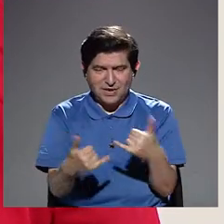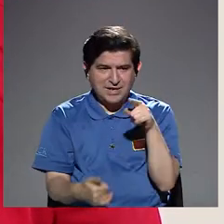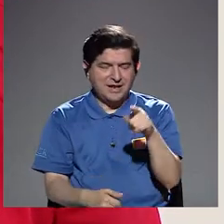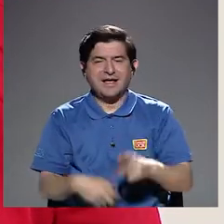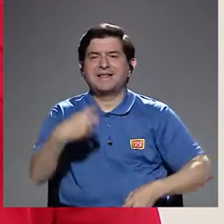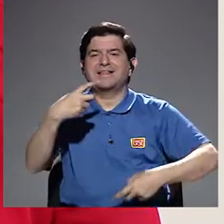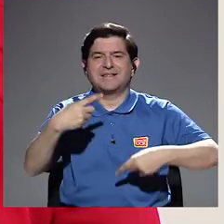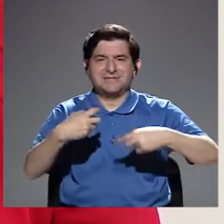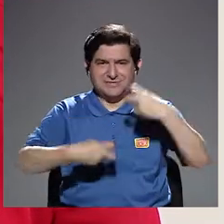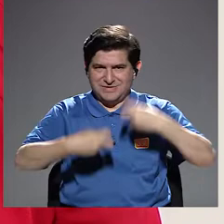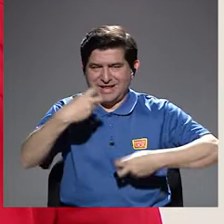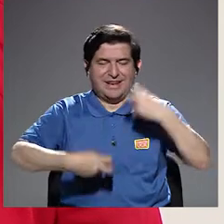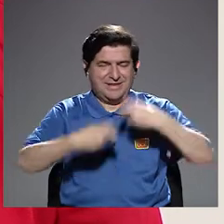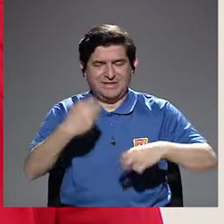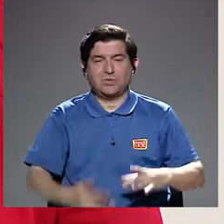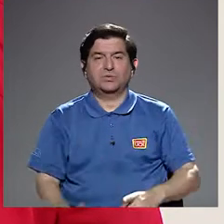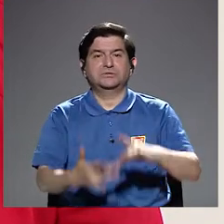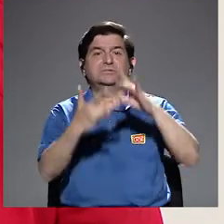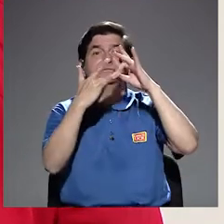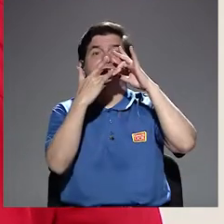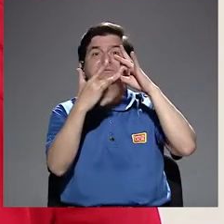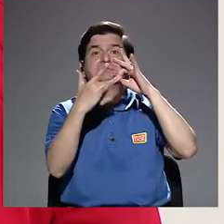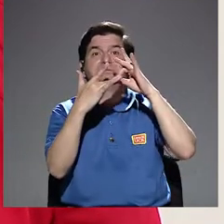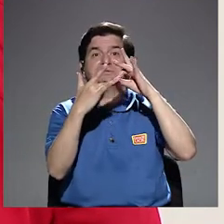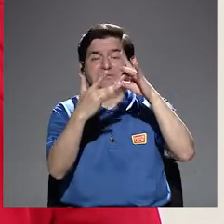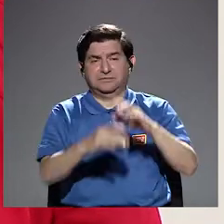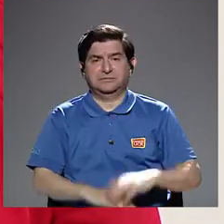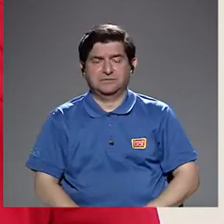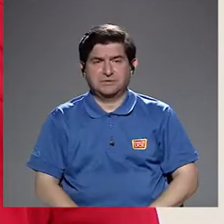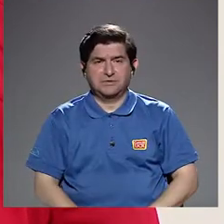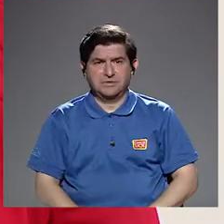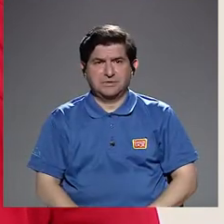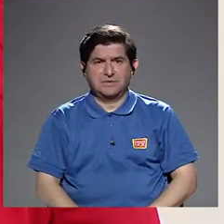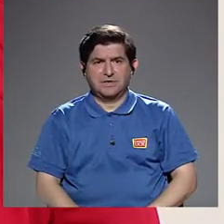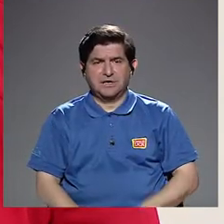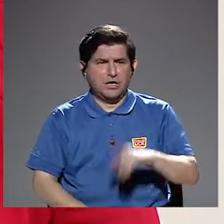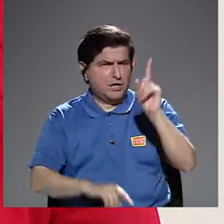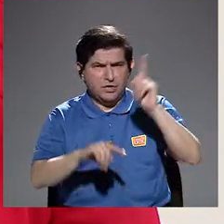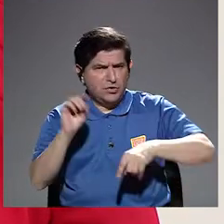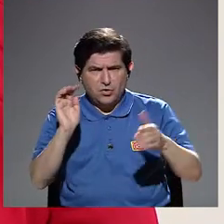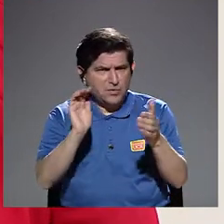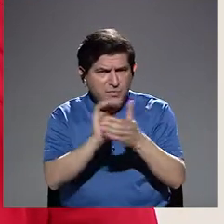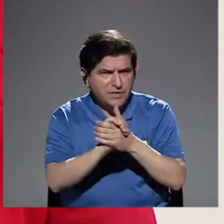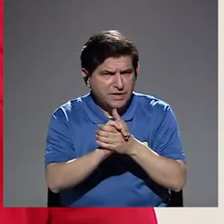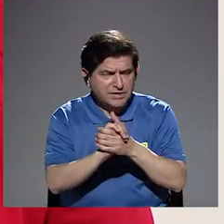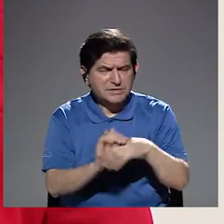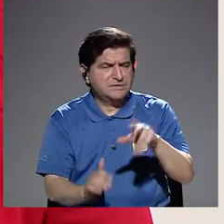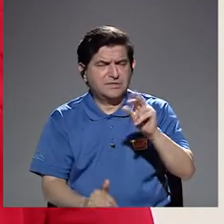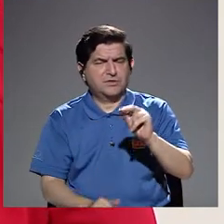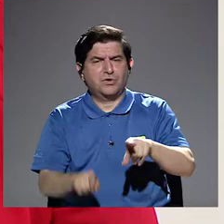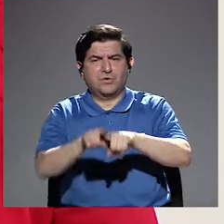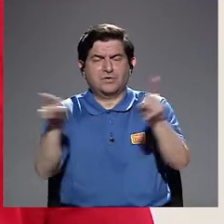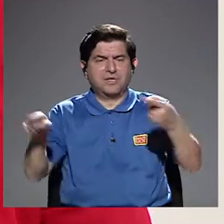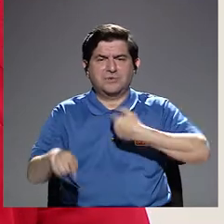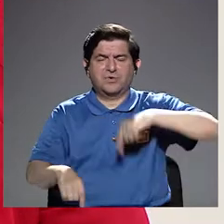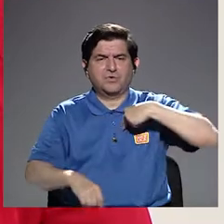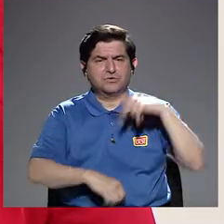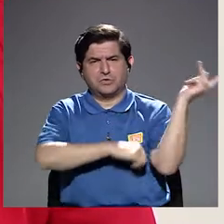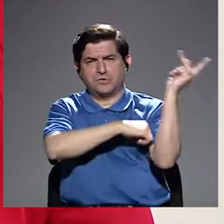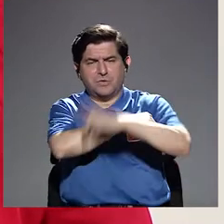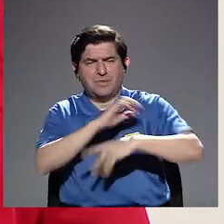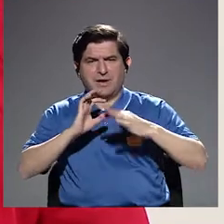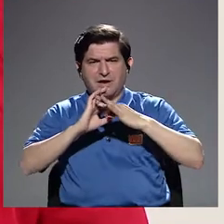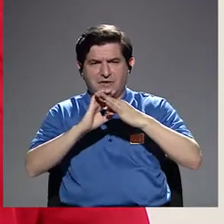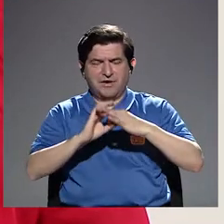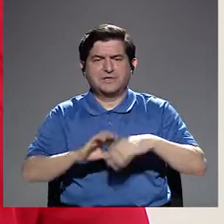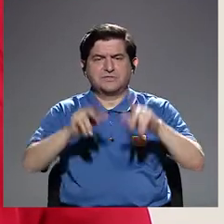eso es un delito, ¿verdad? Sobre todo con... No es que no pueda contraer matrimonio. No estamos tampoco penalizando